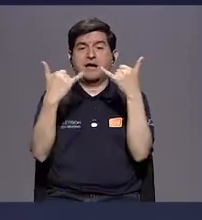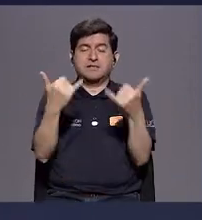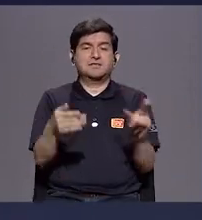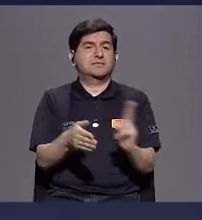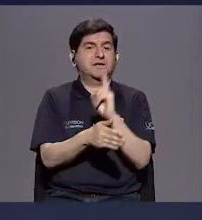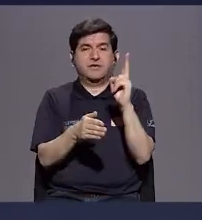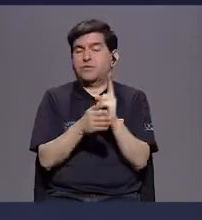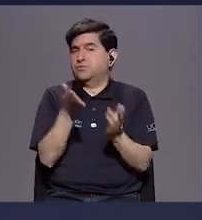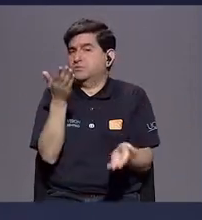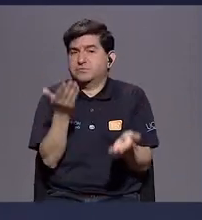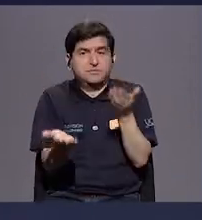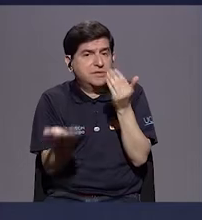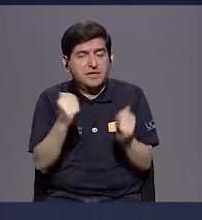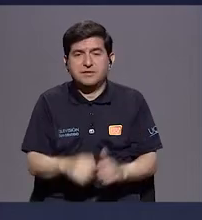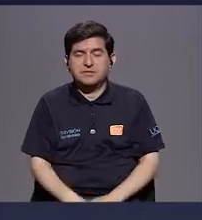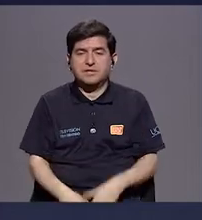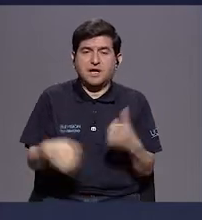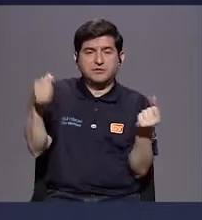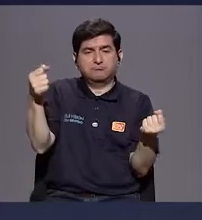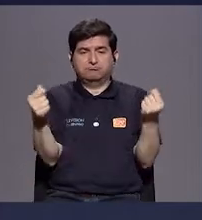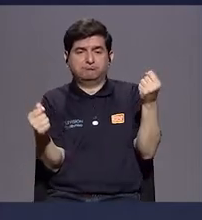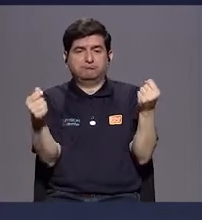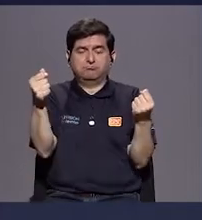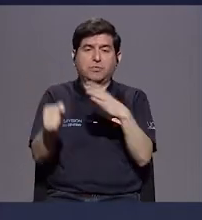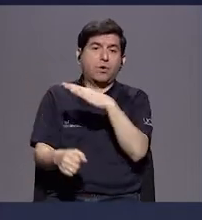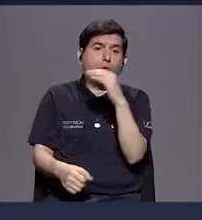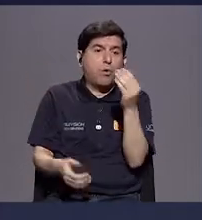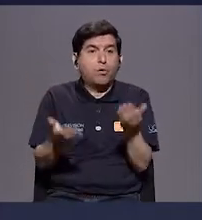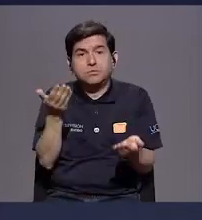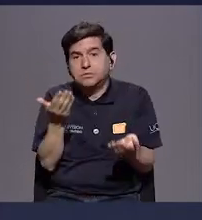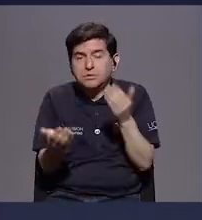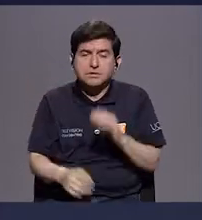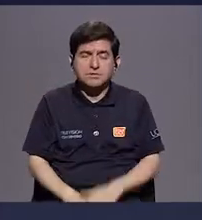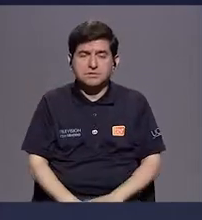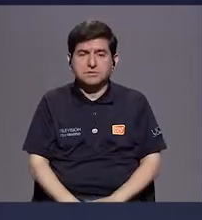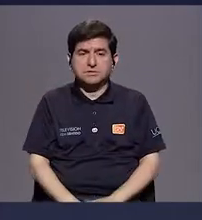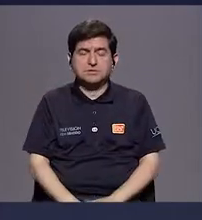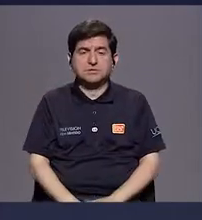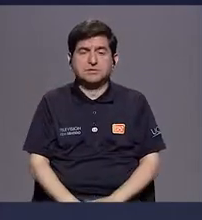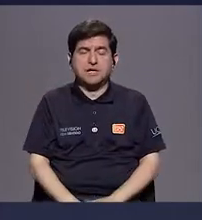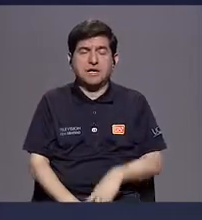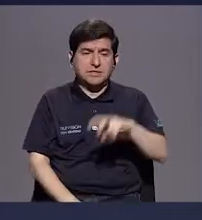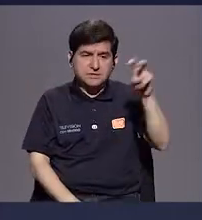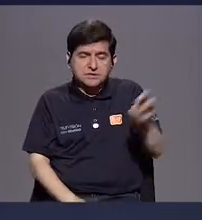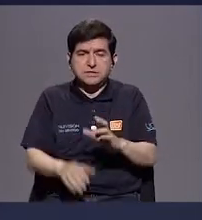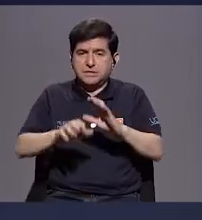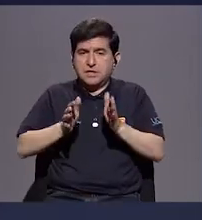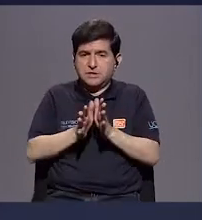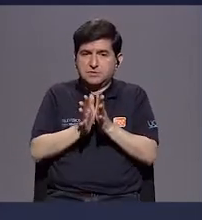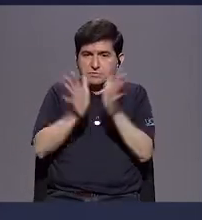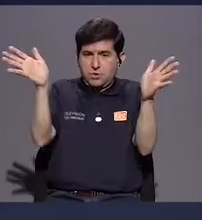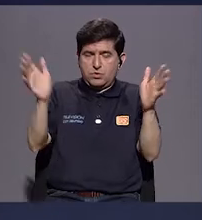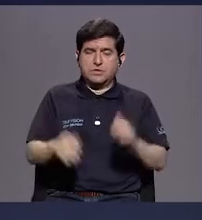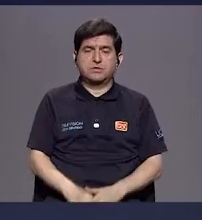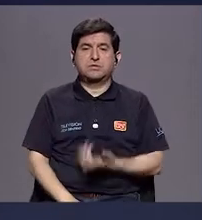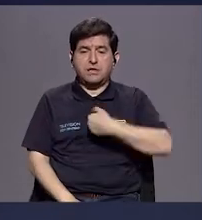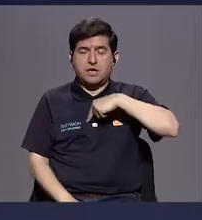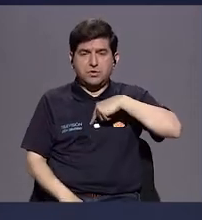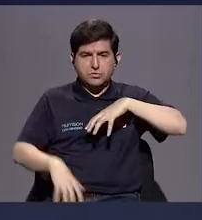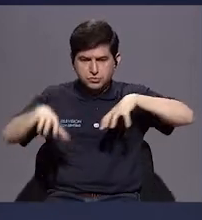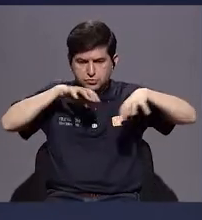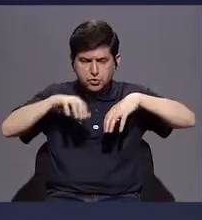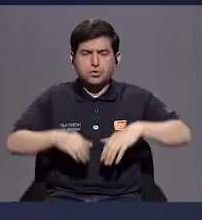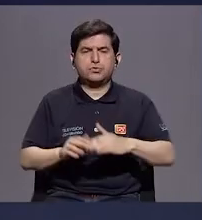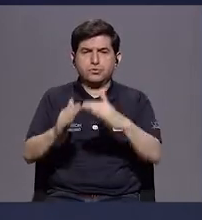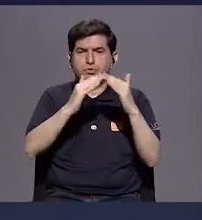utilizar tanto vehículos o tanto el transporte público y podemos desplazarnos dentro de las